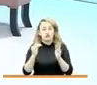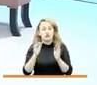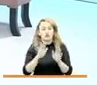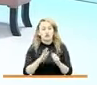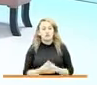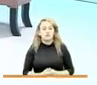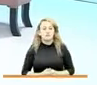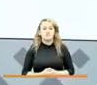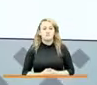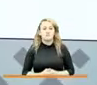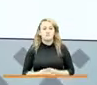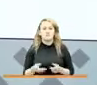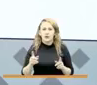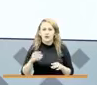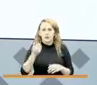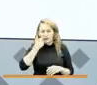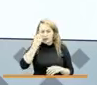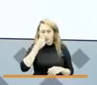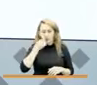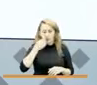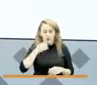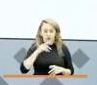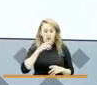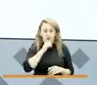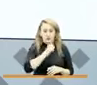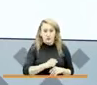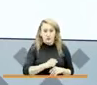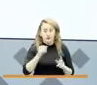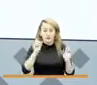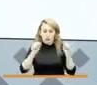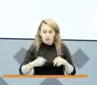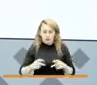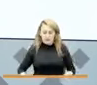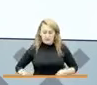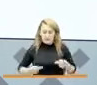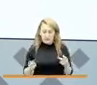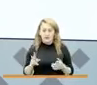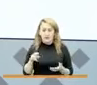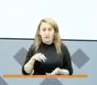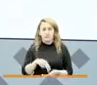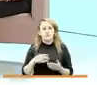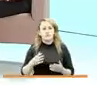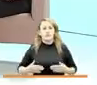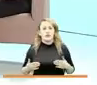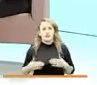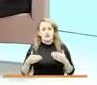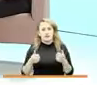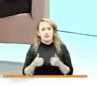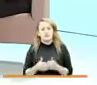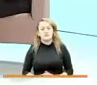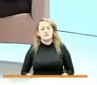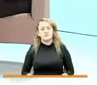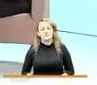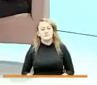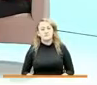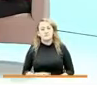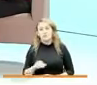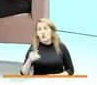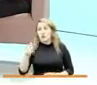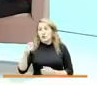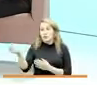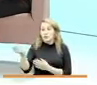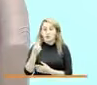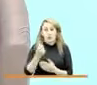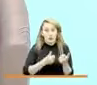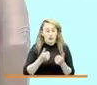que los adultos mayores de verdad puedan tener una vida con un bienestar. Otra de las preguntas que nos llegan, directora, es